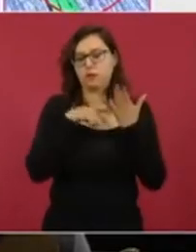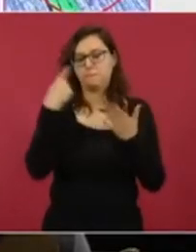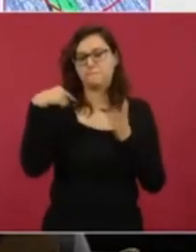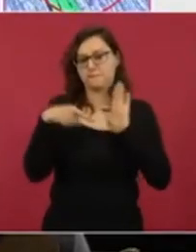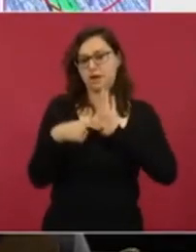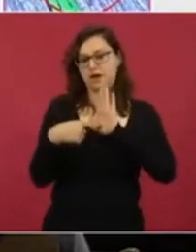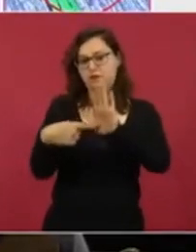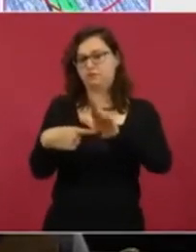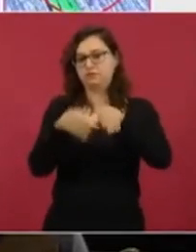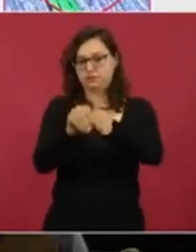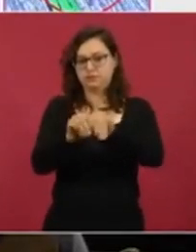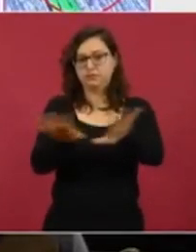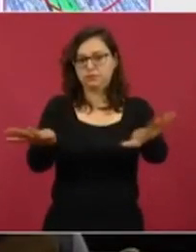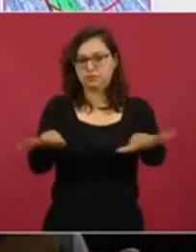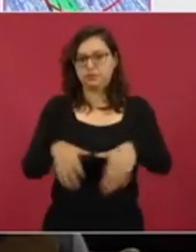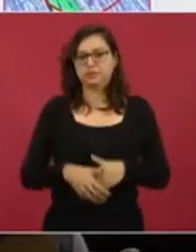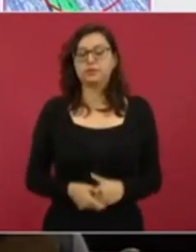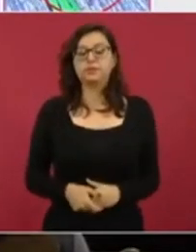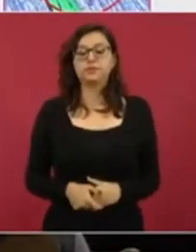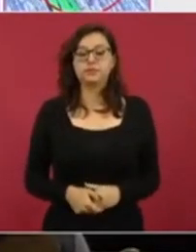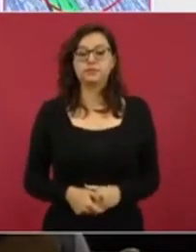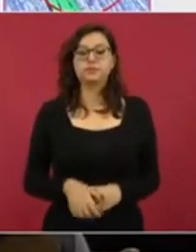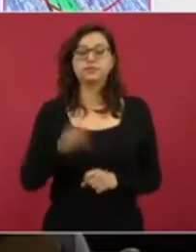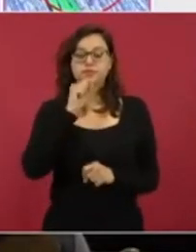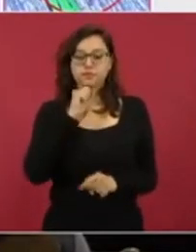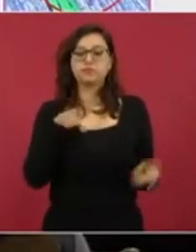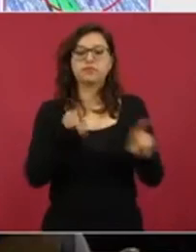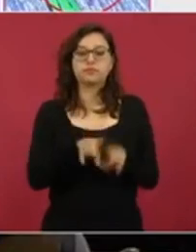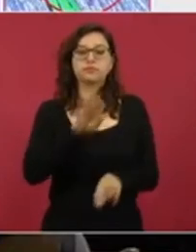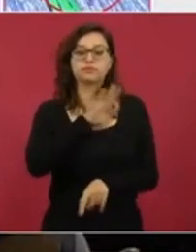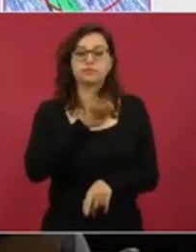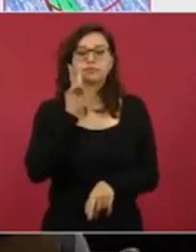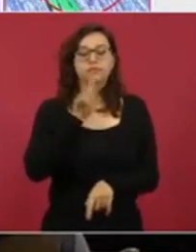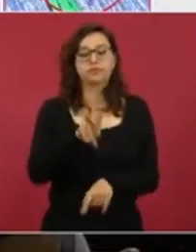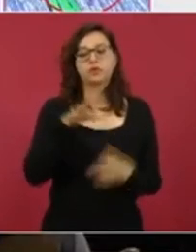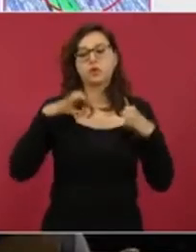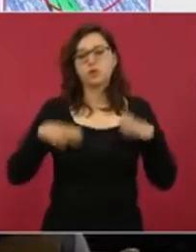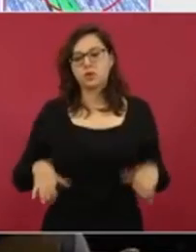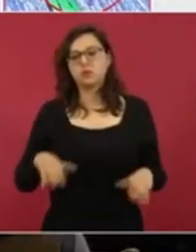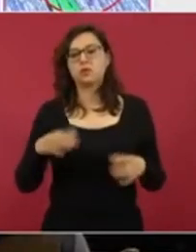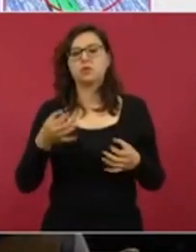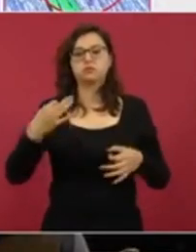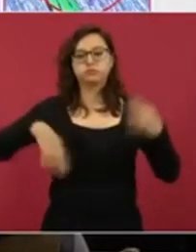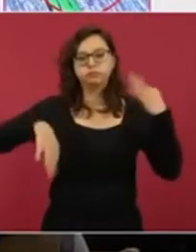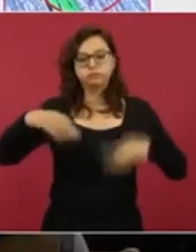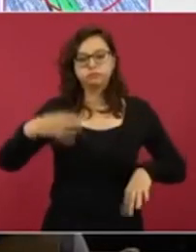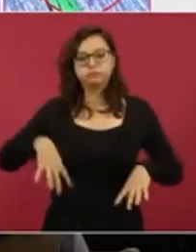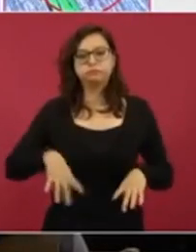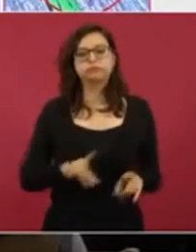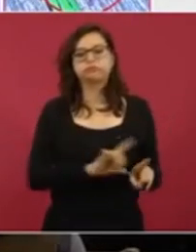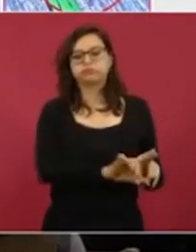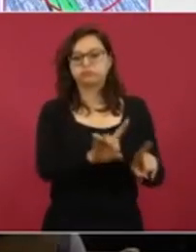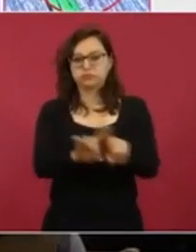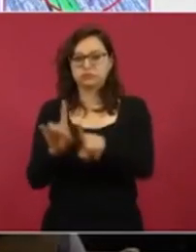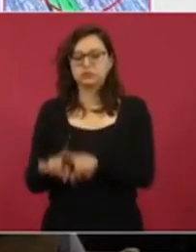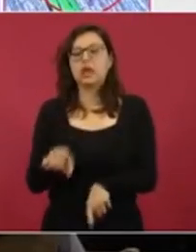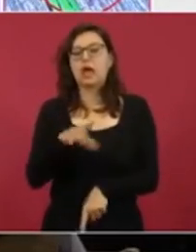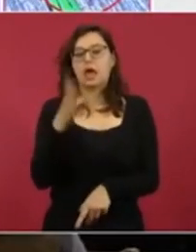algunos restos de maculaciones semáticas, que no obstante, que trataron de